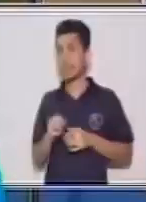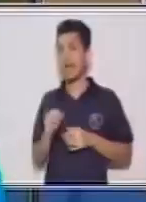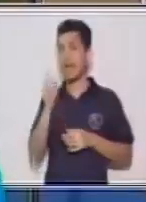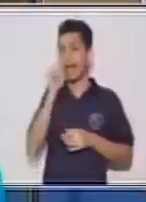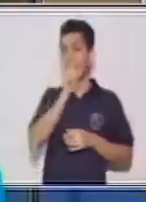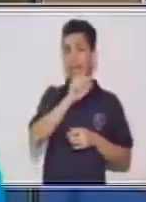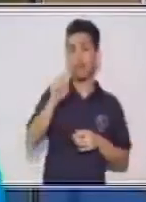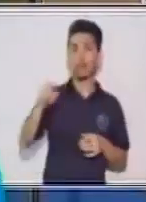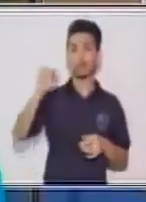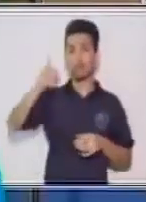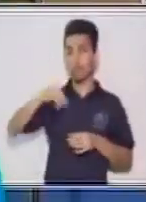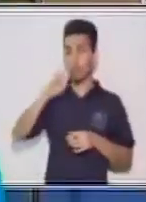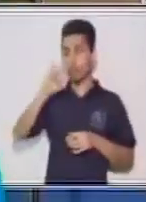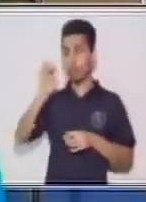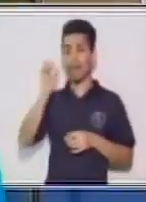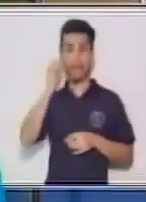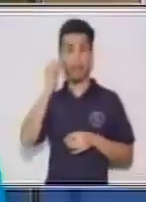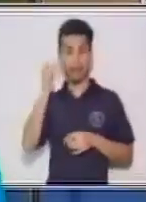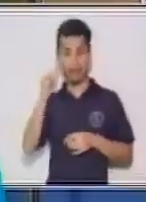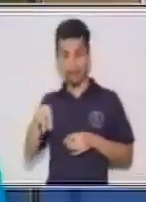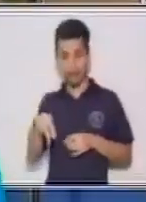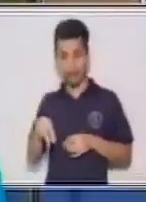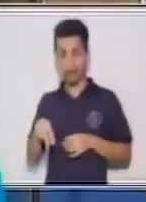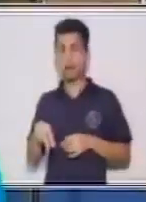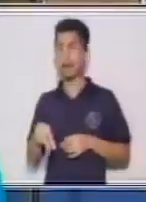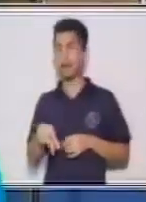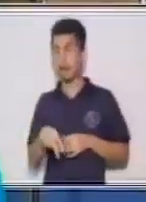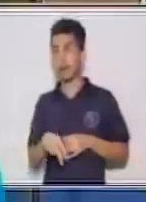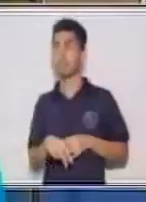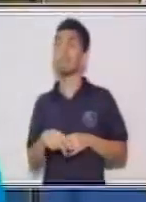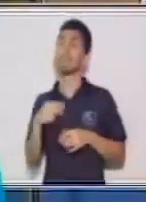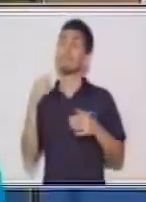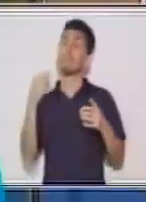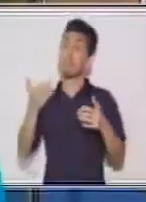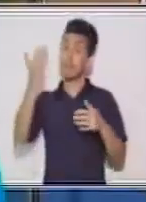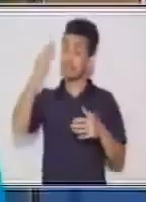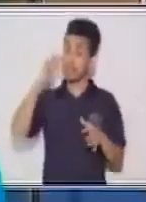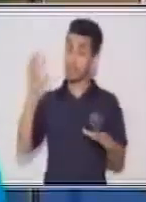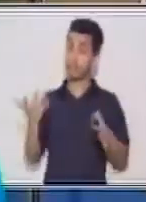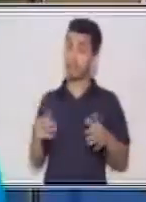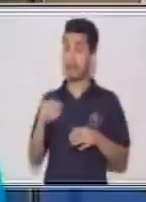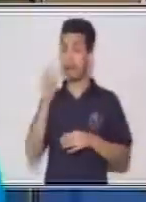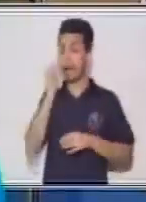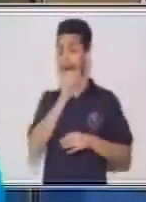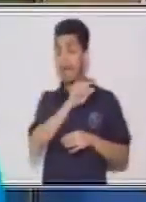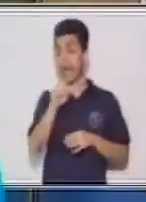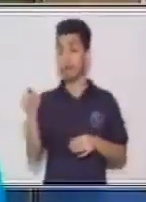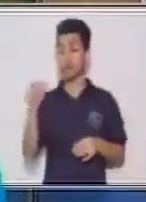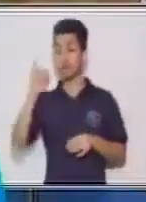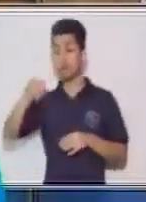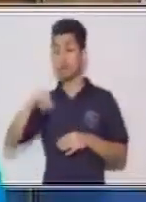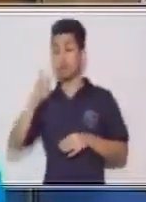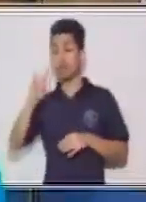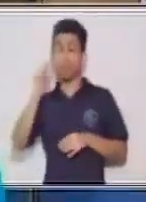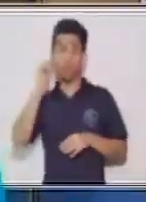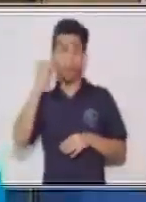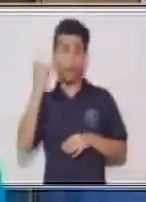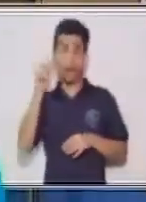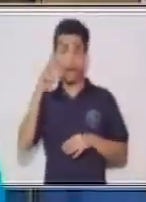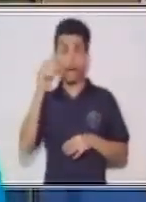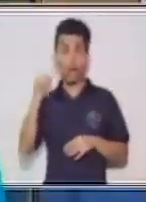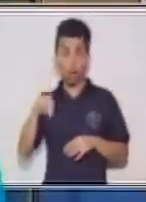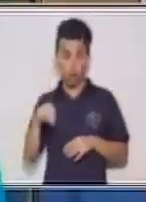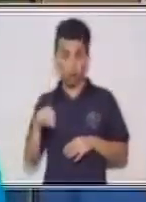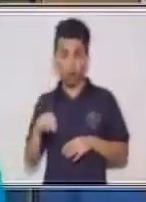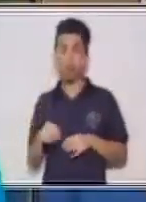Y en presente, sería ellos jugarán. Muy bien, entonces acá lo tenemos. Ahora bien, si decimos leer.